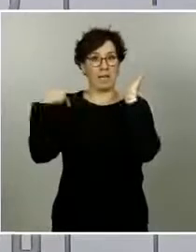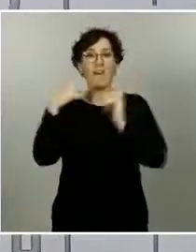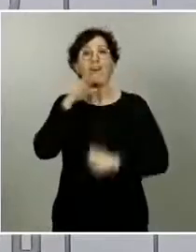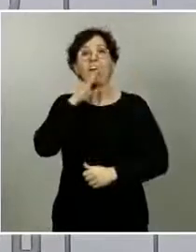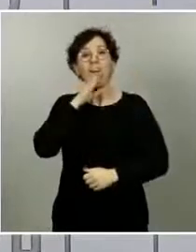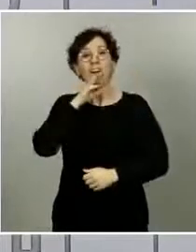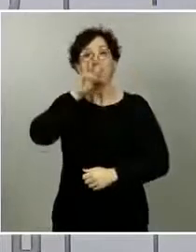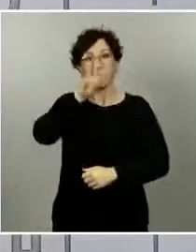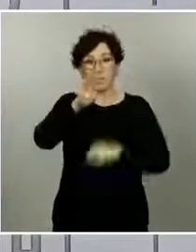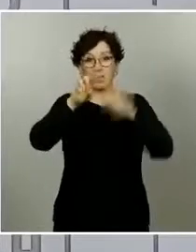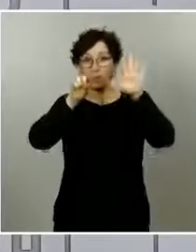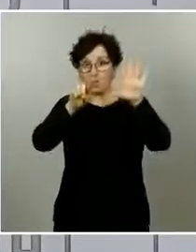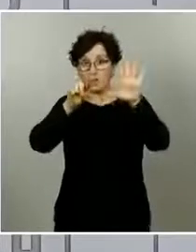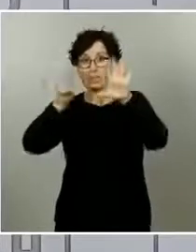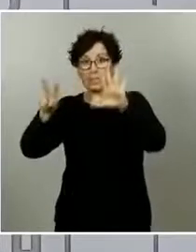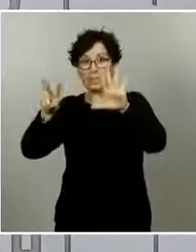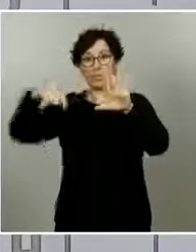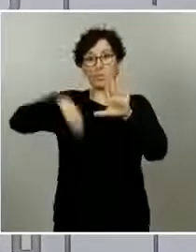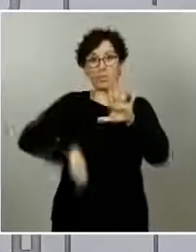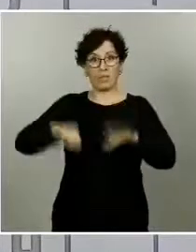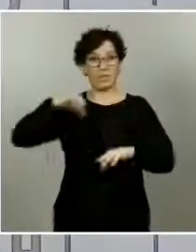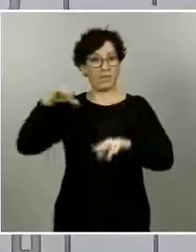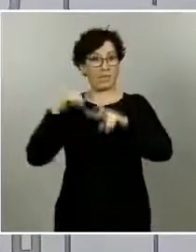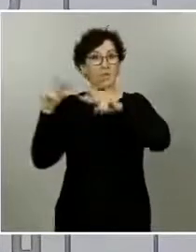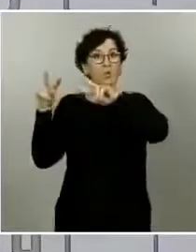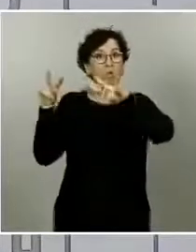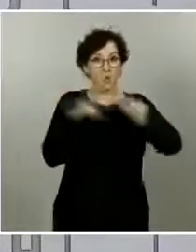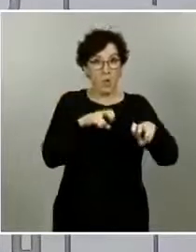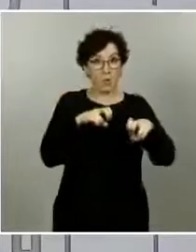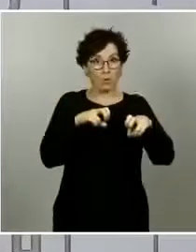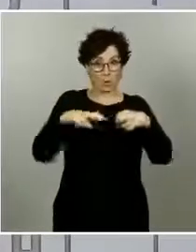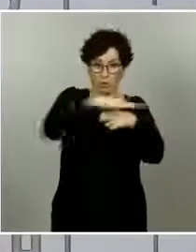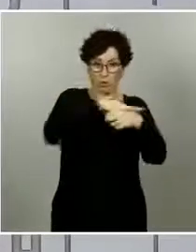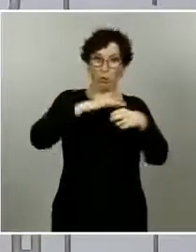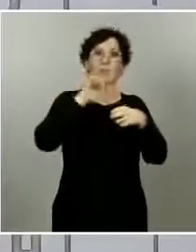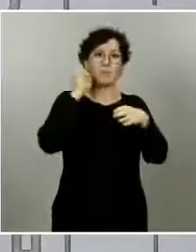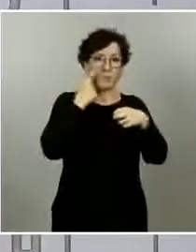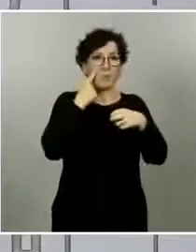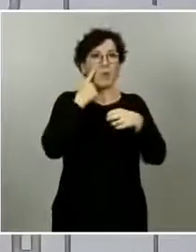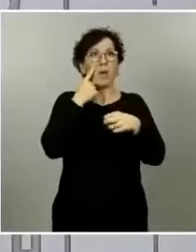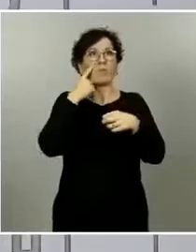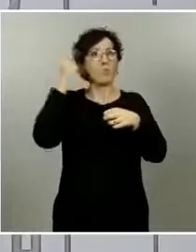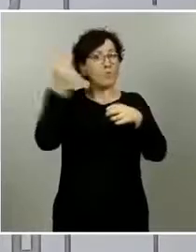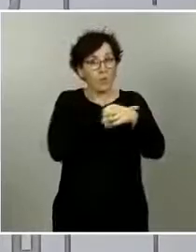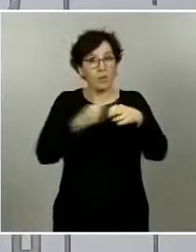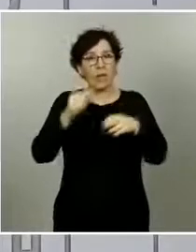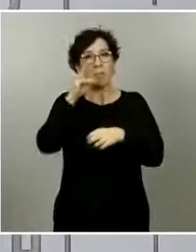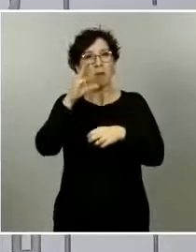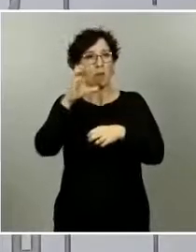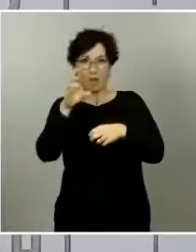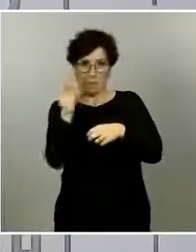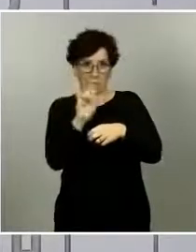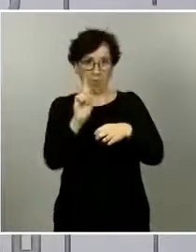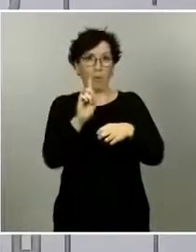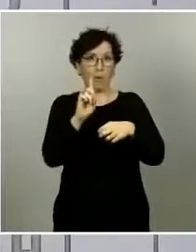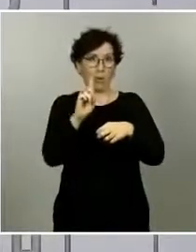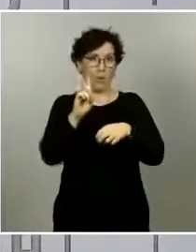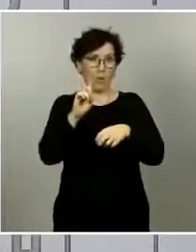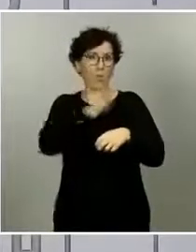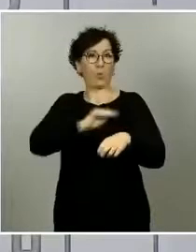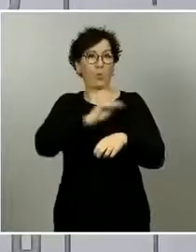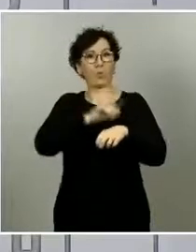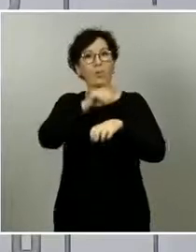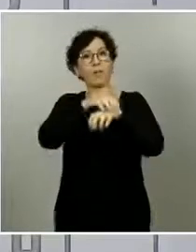interés como en la población general. Si se dan cuenta, los 367 nuevos profesionales sanitarios, aunque no todos sean por PCR,